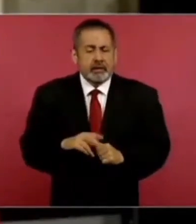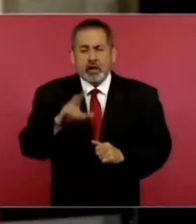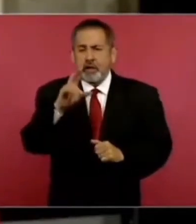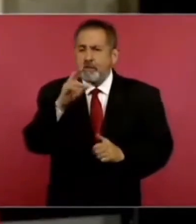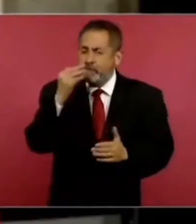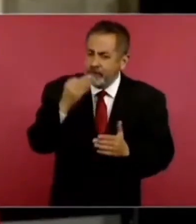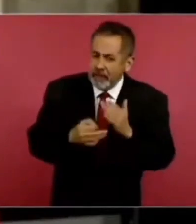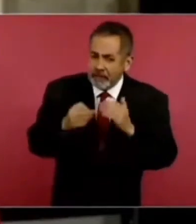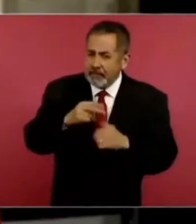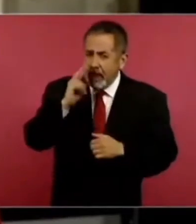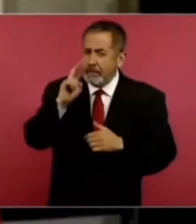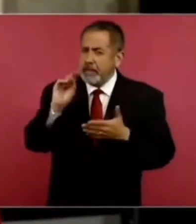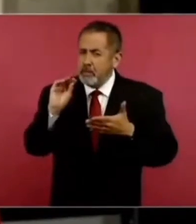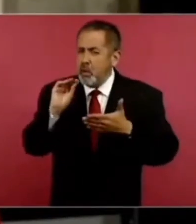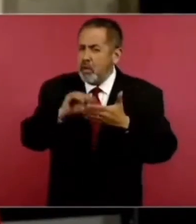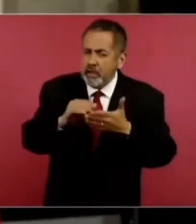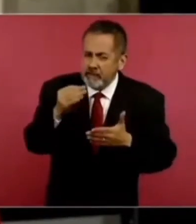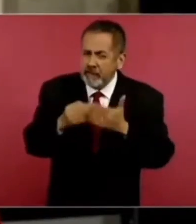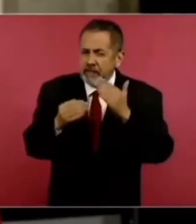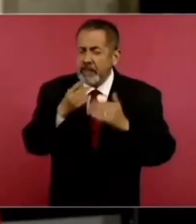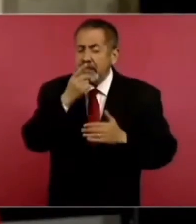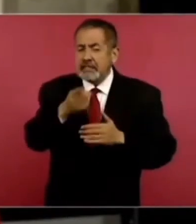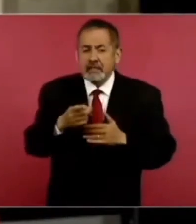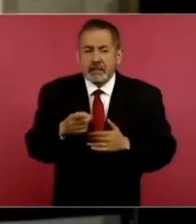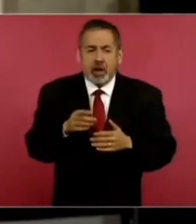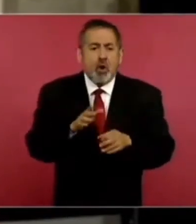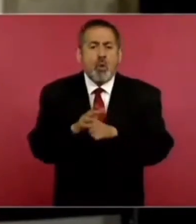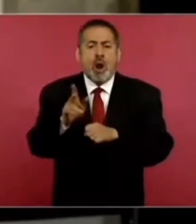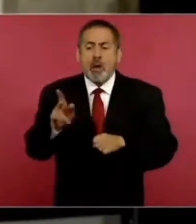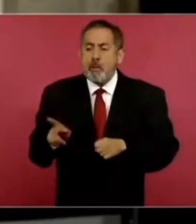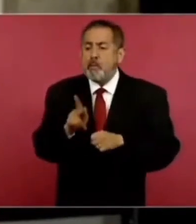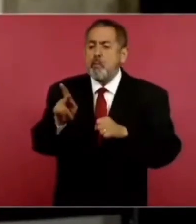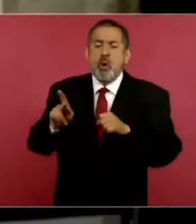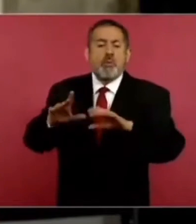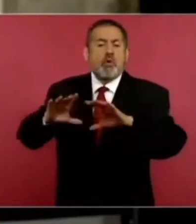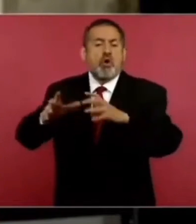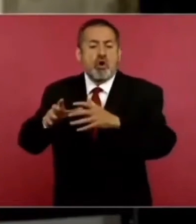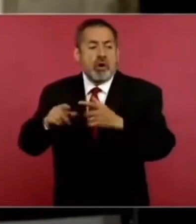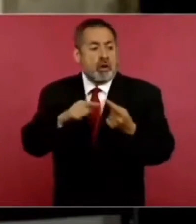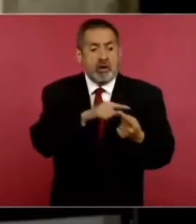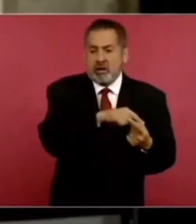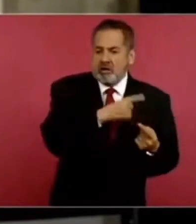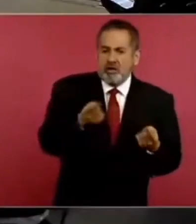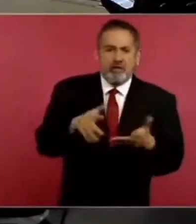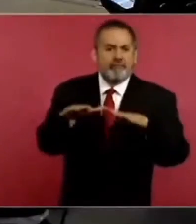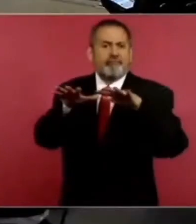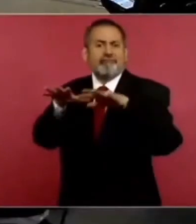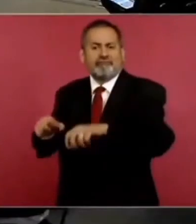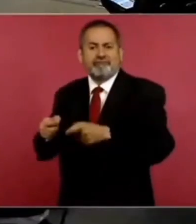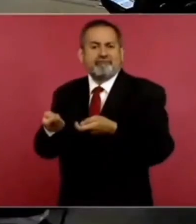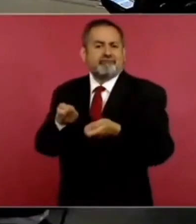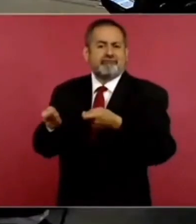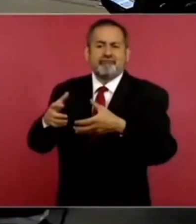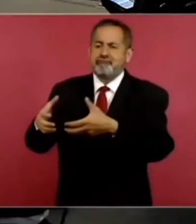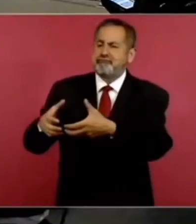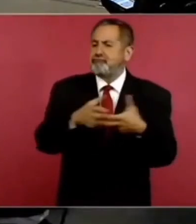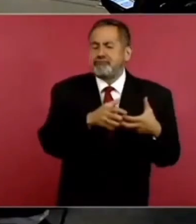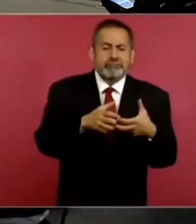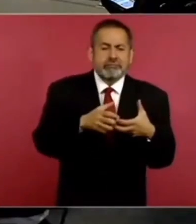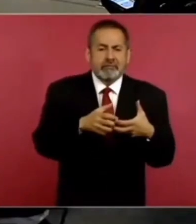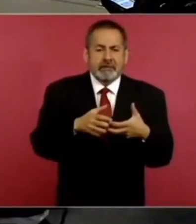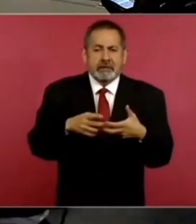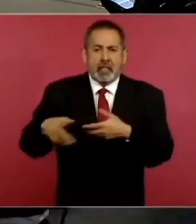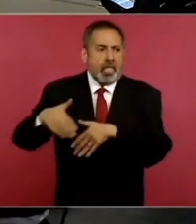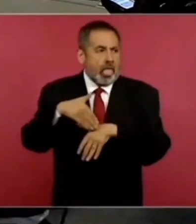mide ahí es qué poblados fueron tomados por los cárteles. Y aquí